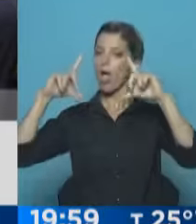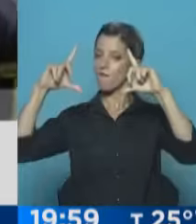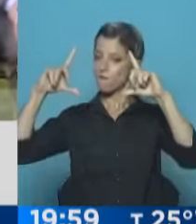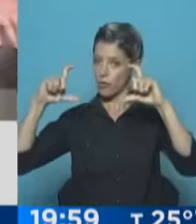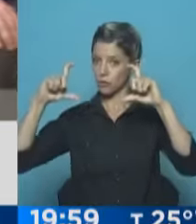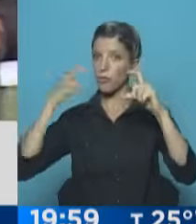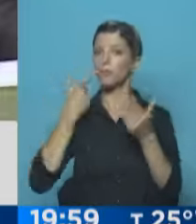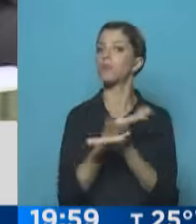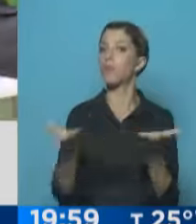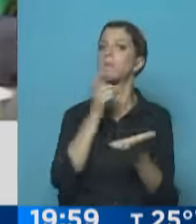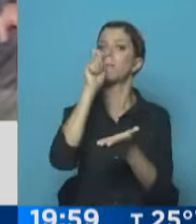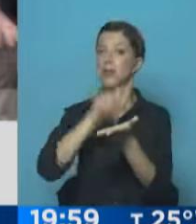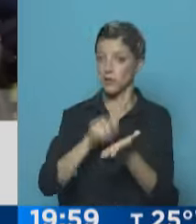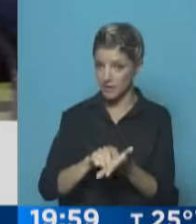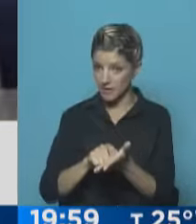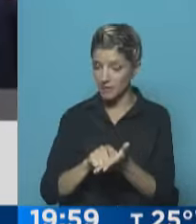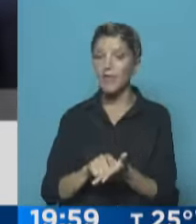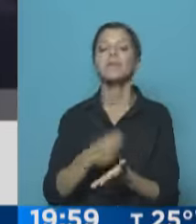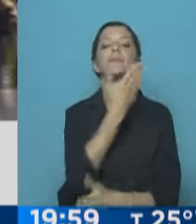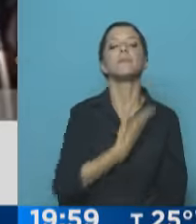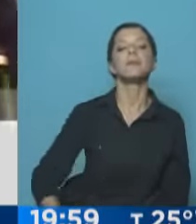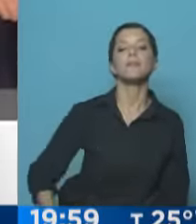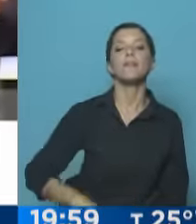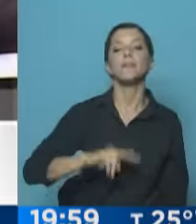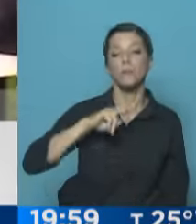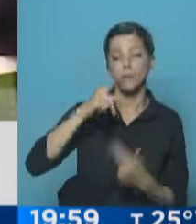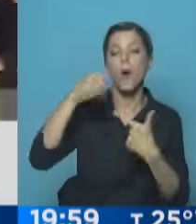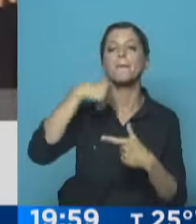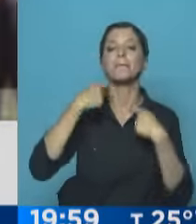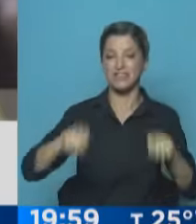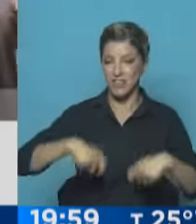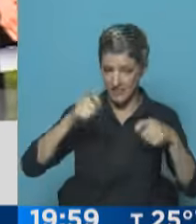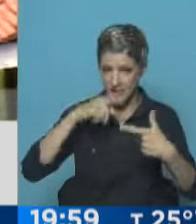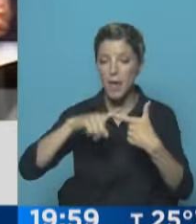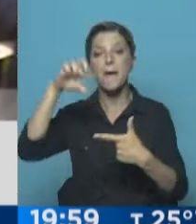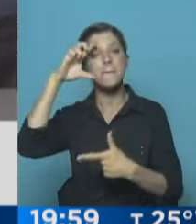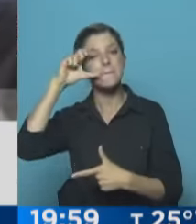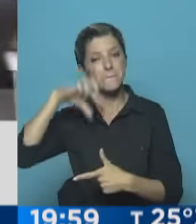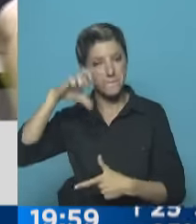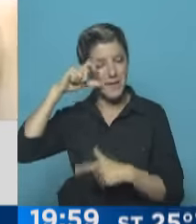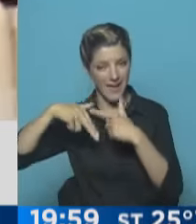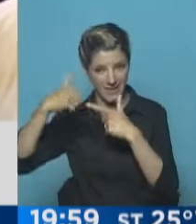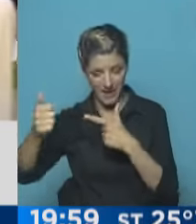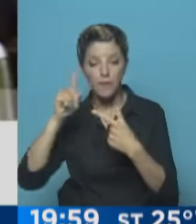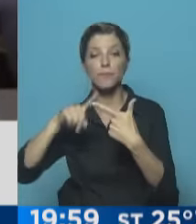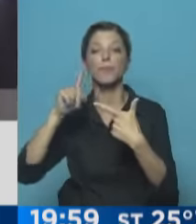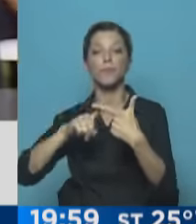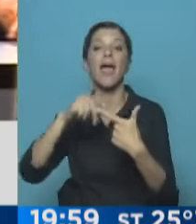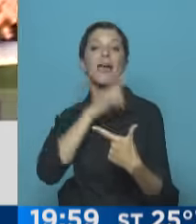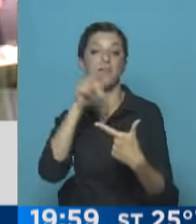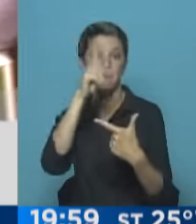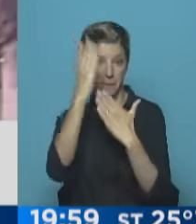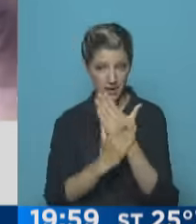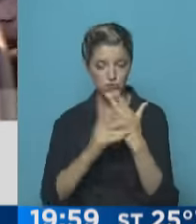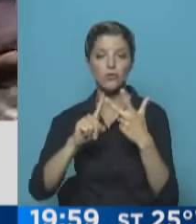Macri para la prensa reunió a la vicepresidenta electa Gabriela Michetti, a Marcos Peña que ocupará la jefatura de gabinete